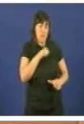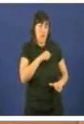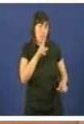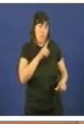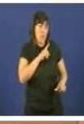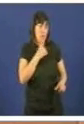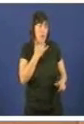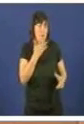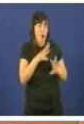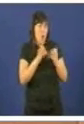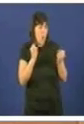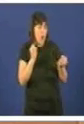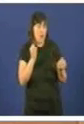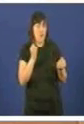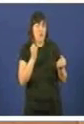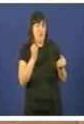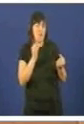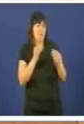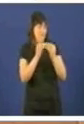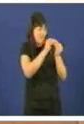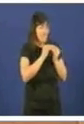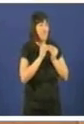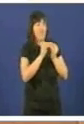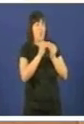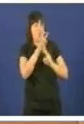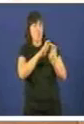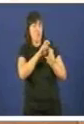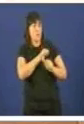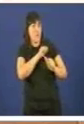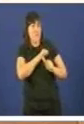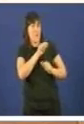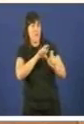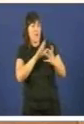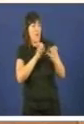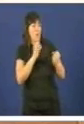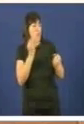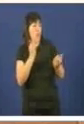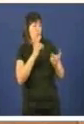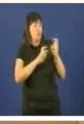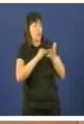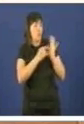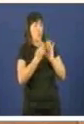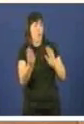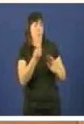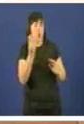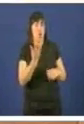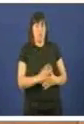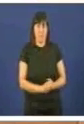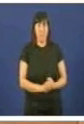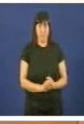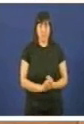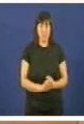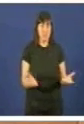acordos, consensos para atopar as mellores solucións nesta crise. Efectivamente,